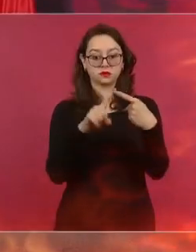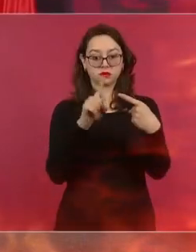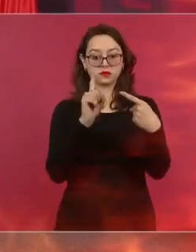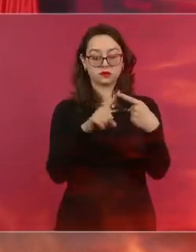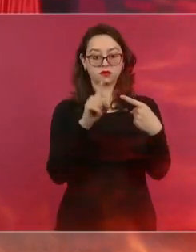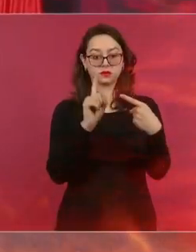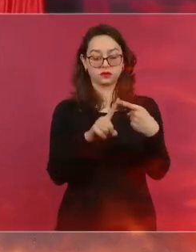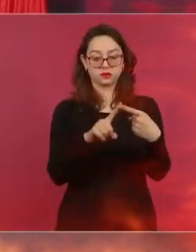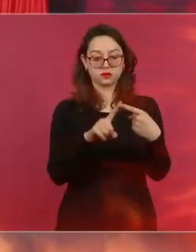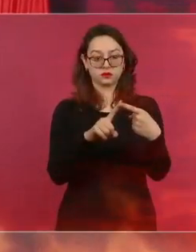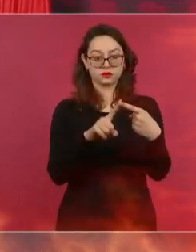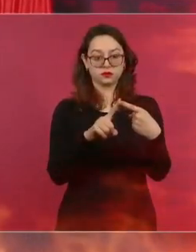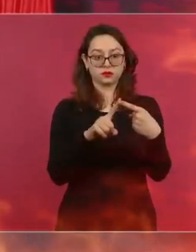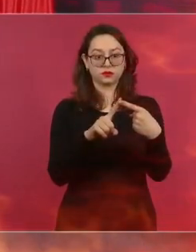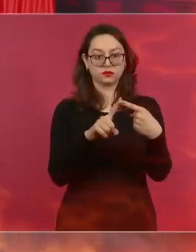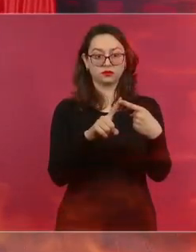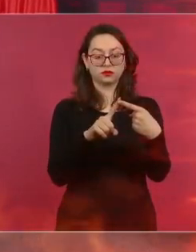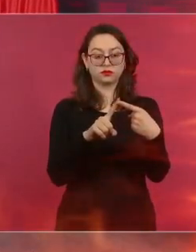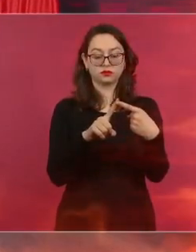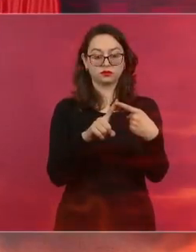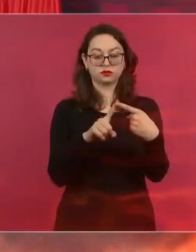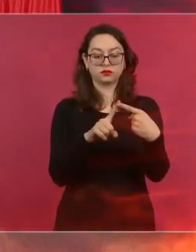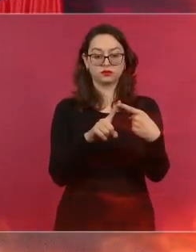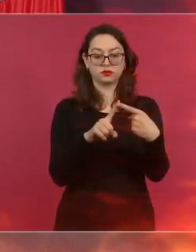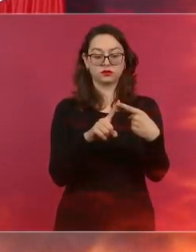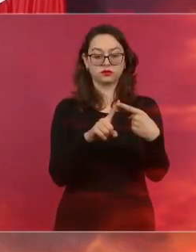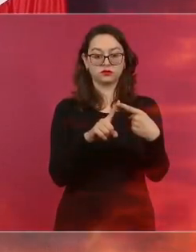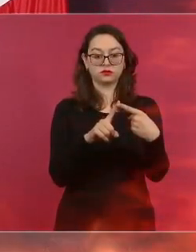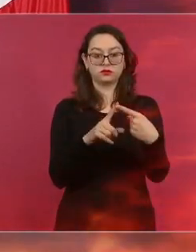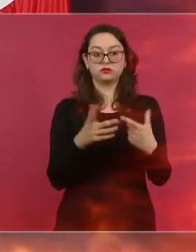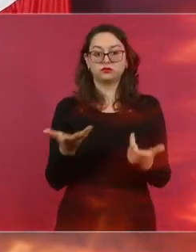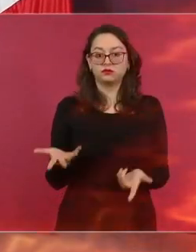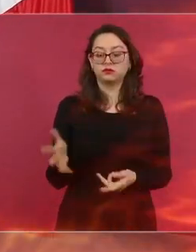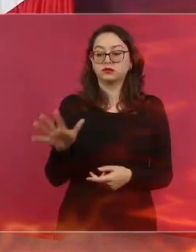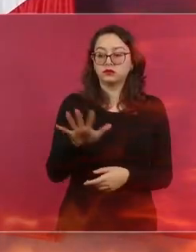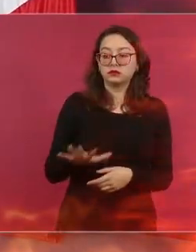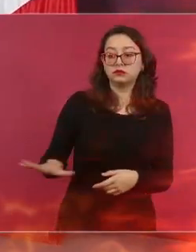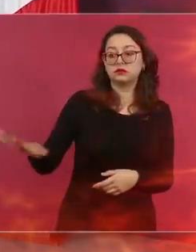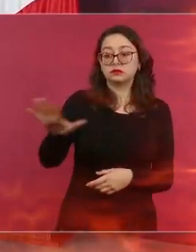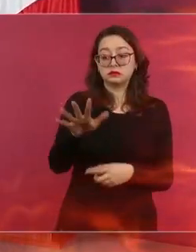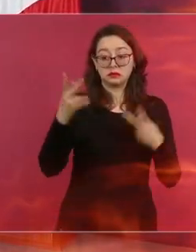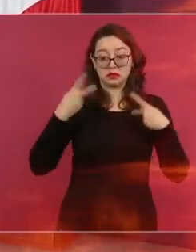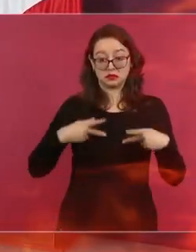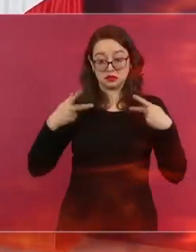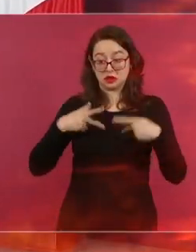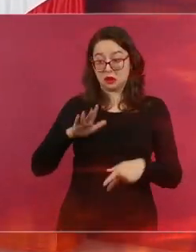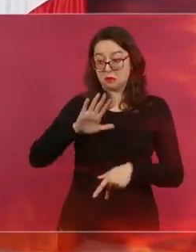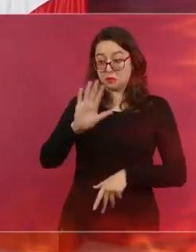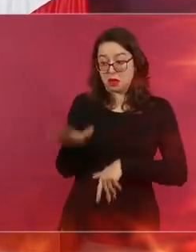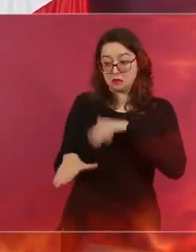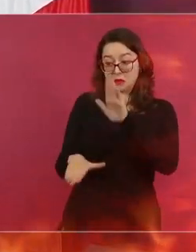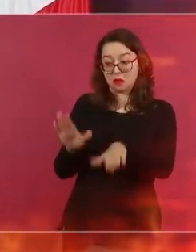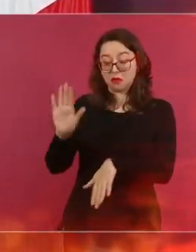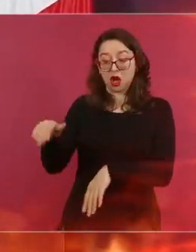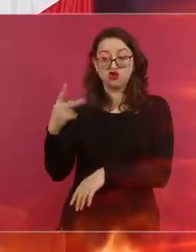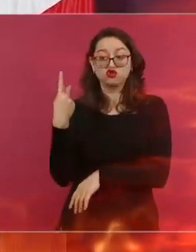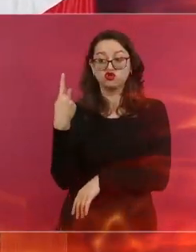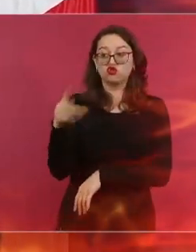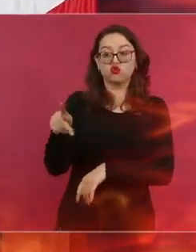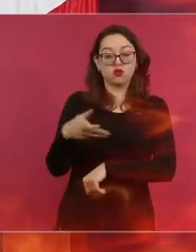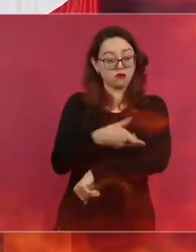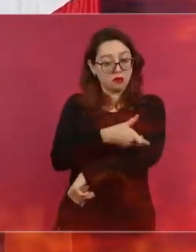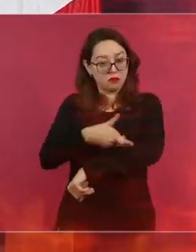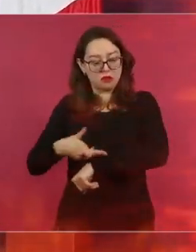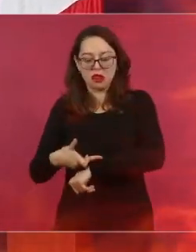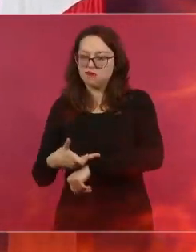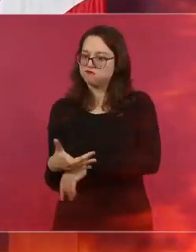necesario a los familiares de quienes perdieron la vida por el huracán e intensificar la búsqueda de desaparecidos apoyando siempre a sus seres